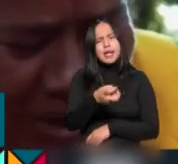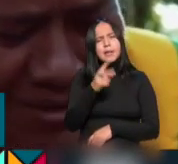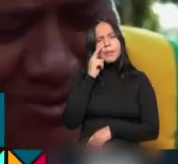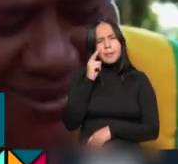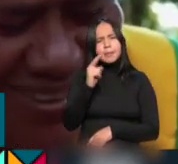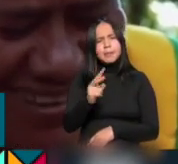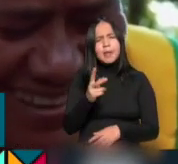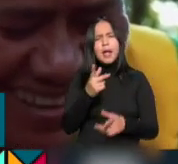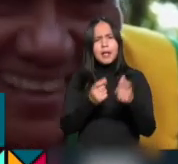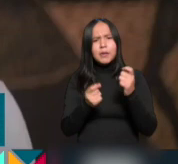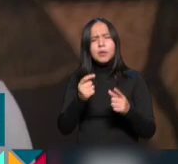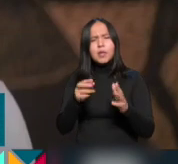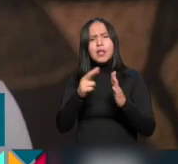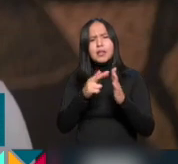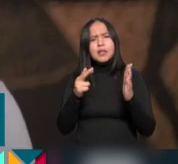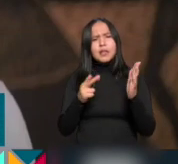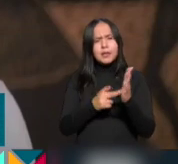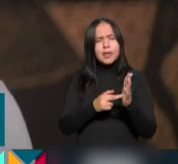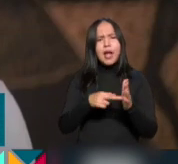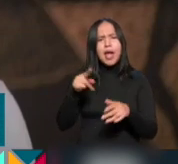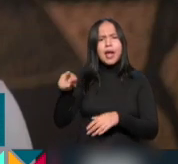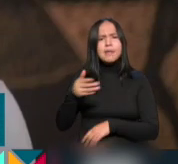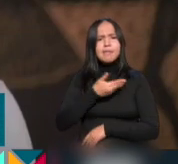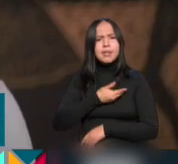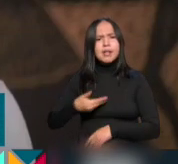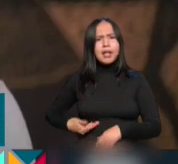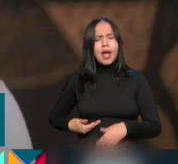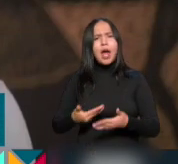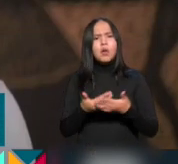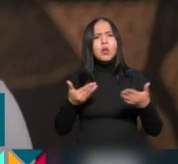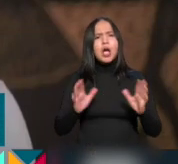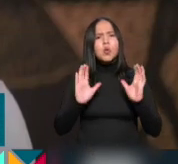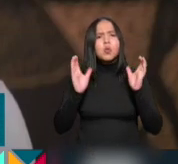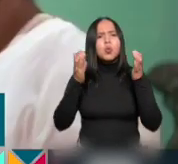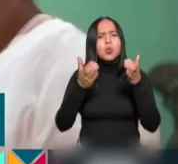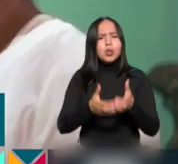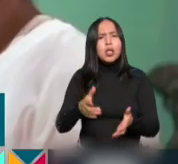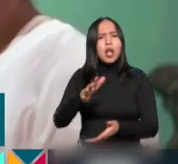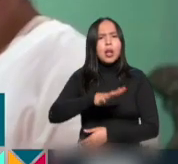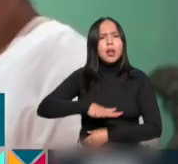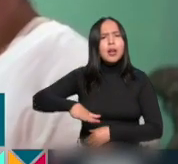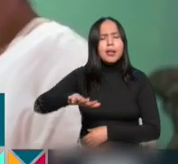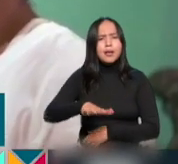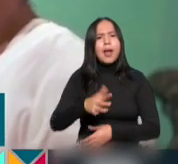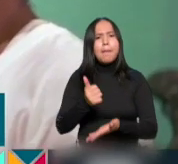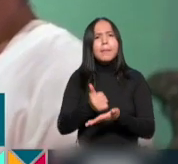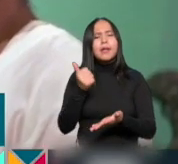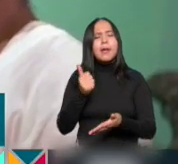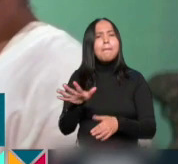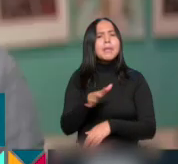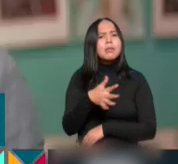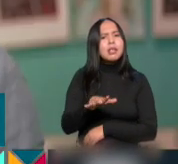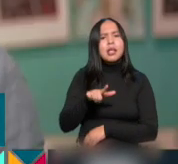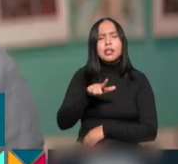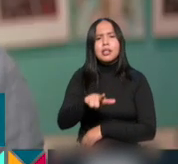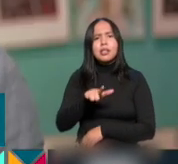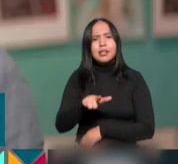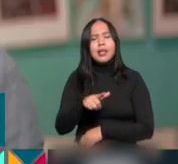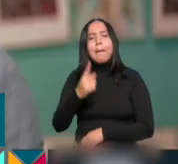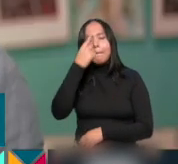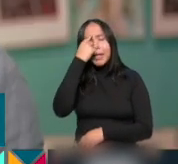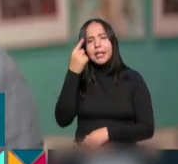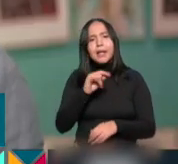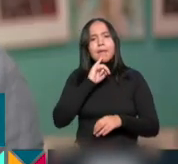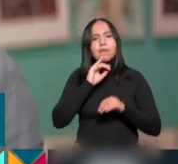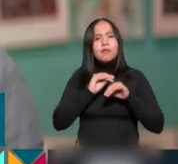posicionamientos en pro de la reforma presidencial que ahora pasará a los congresos locales para obtener la aprobación de al menos 17, a fin de que sea